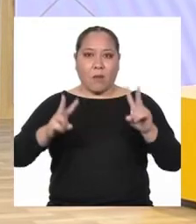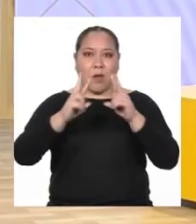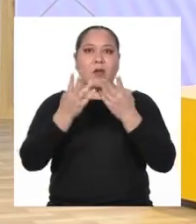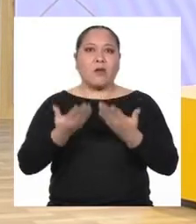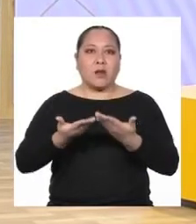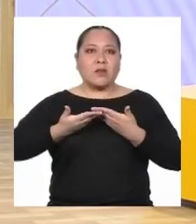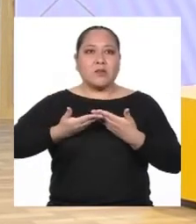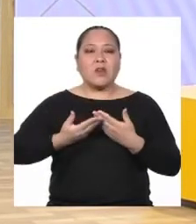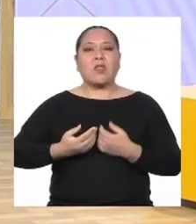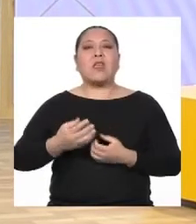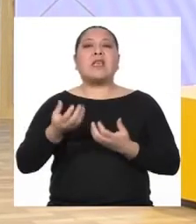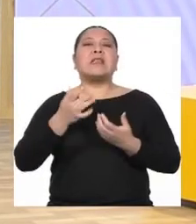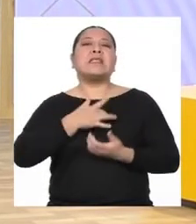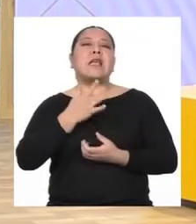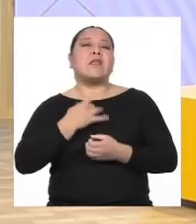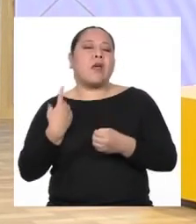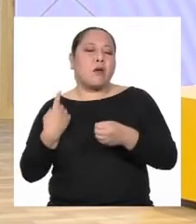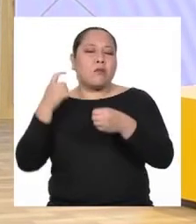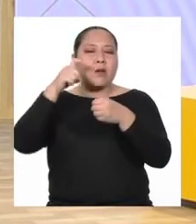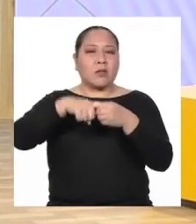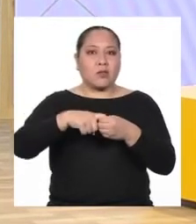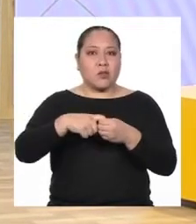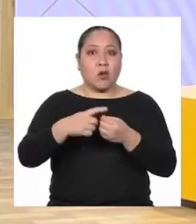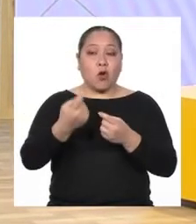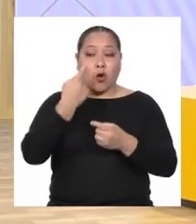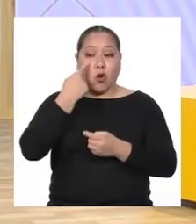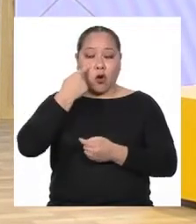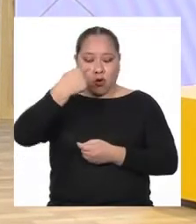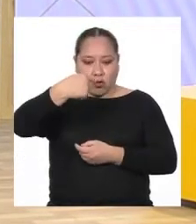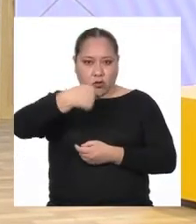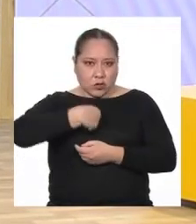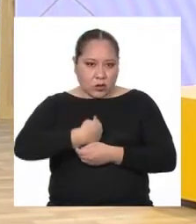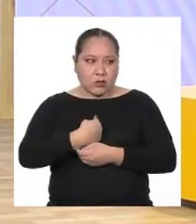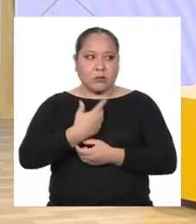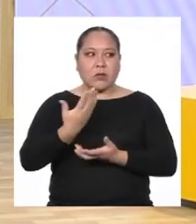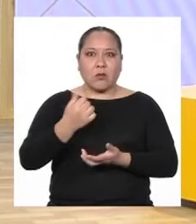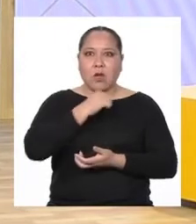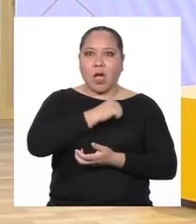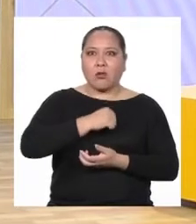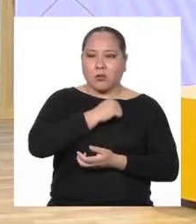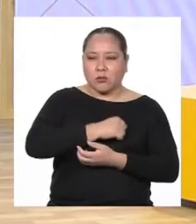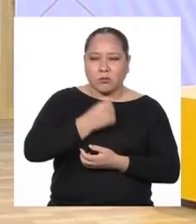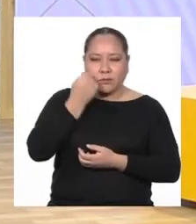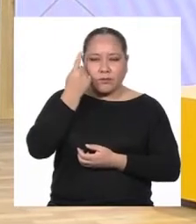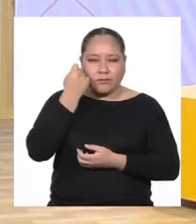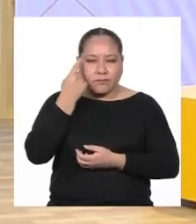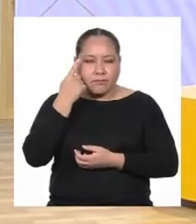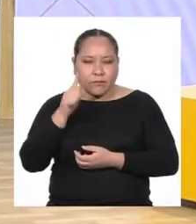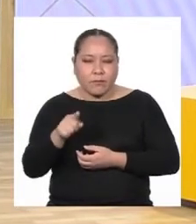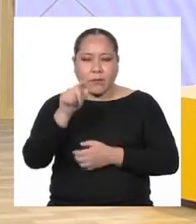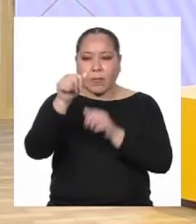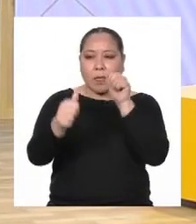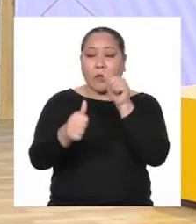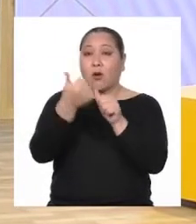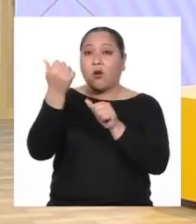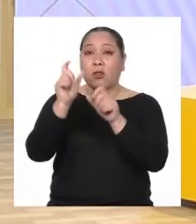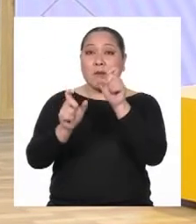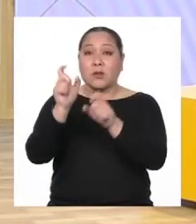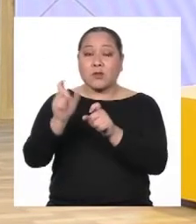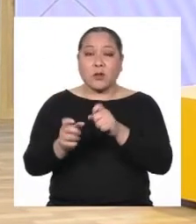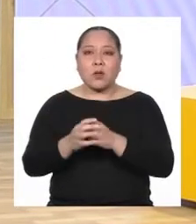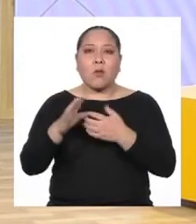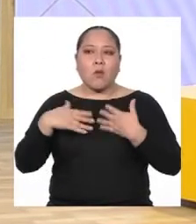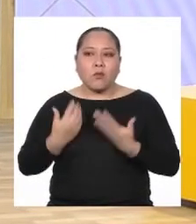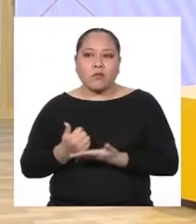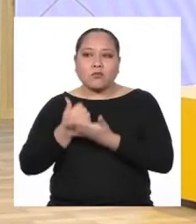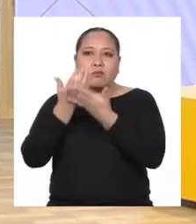pertenencia Cuando nos conocemos Y tenemos una actitud receptiva Para entender al otro u otra Podemos aportarle